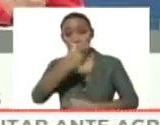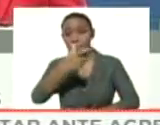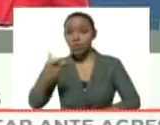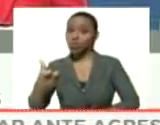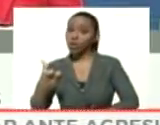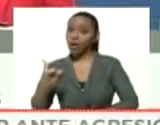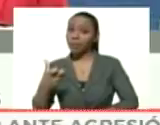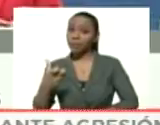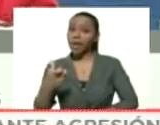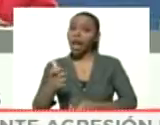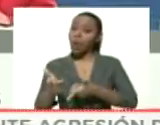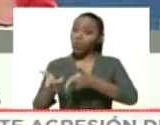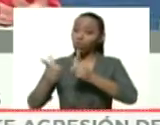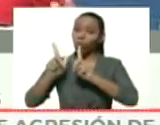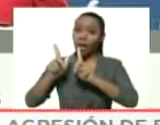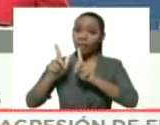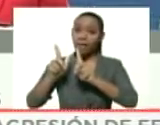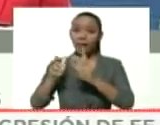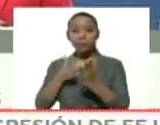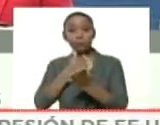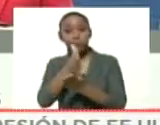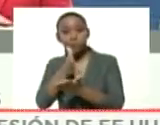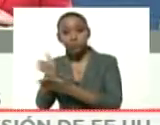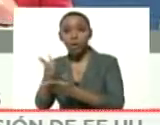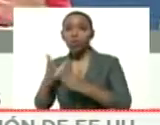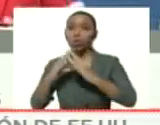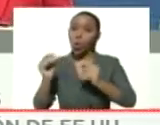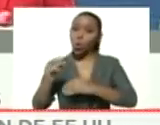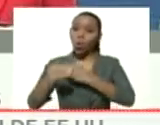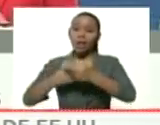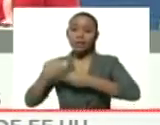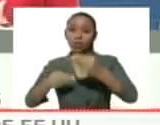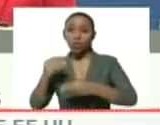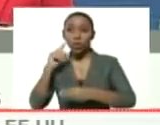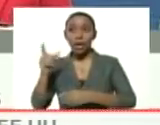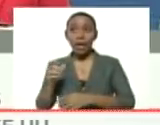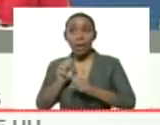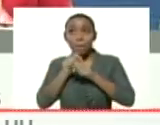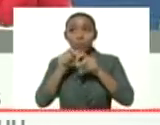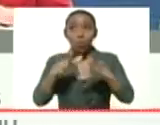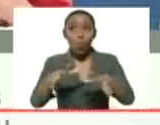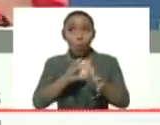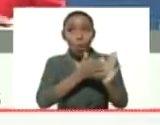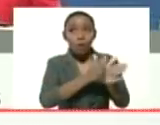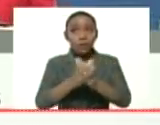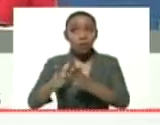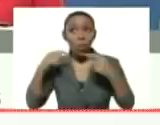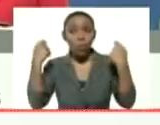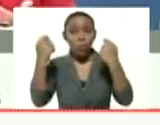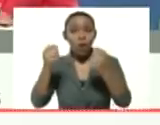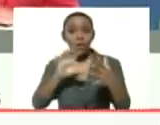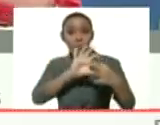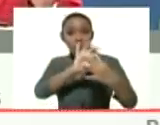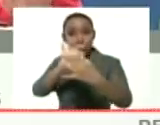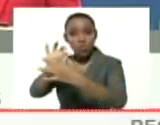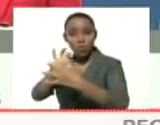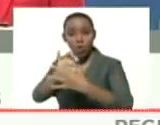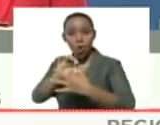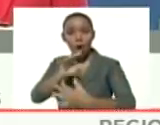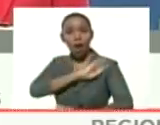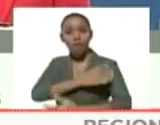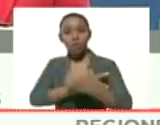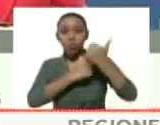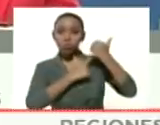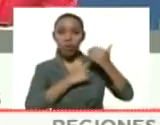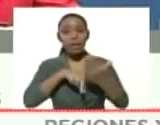a las autoridades, a través de todo lo que ha sido la red de la organización popular y su articulación con la Fuerza